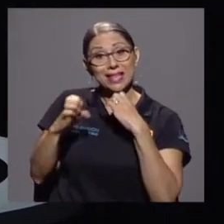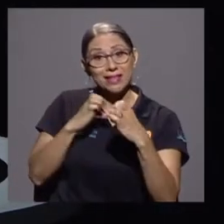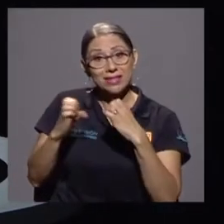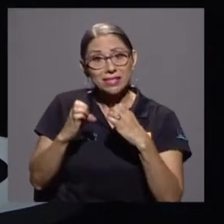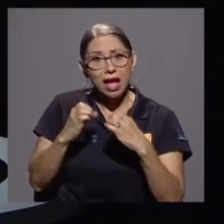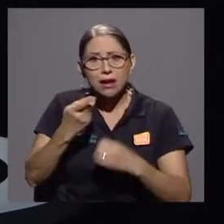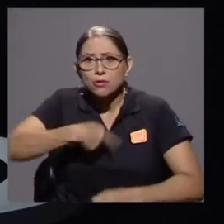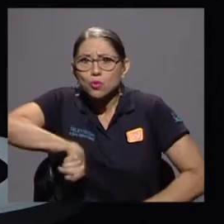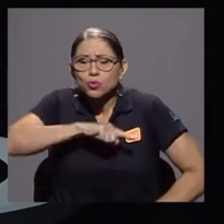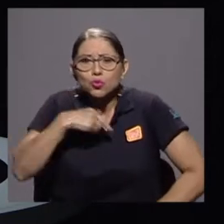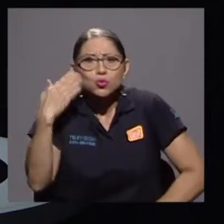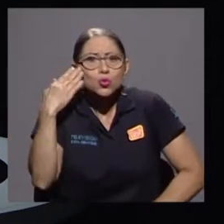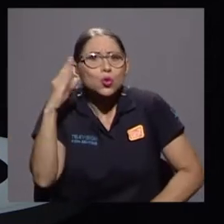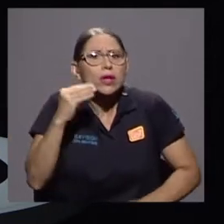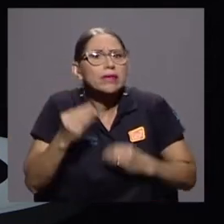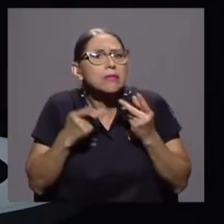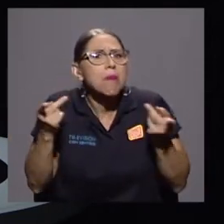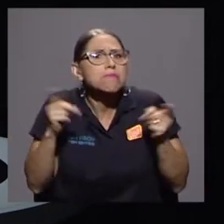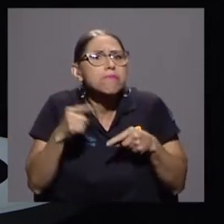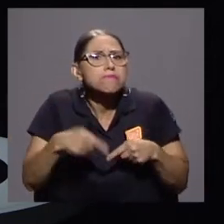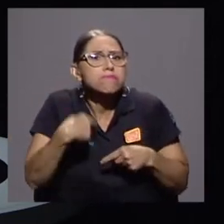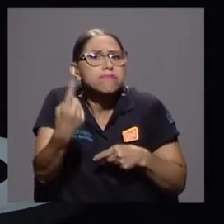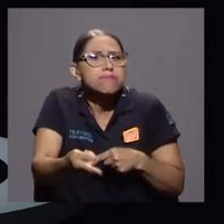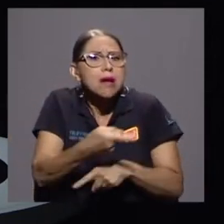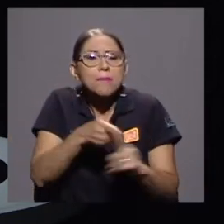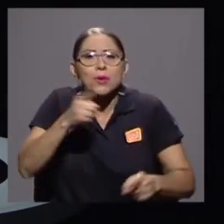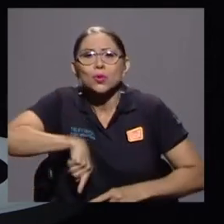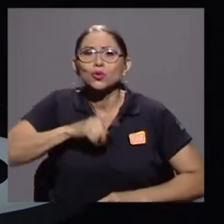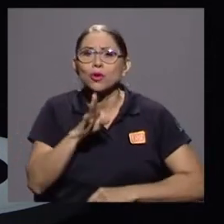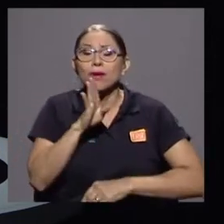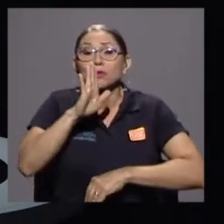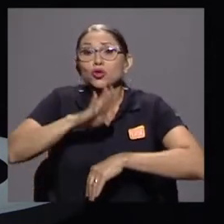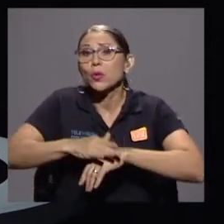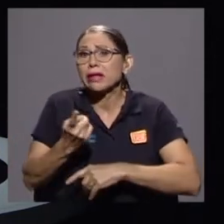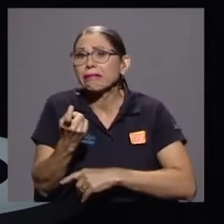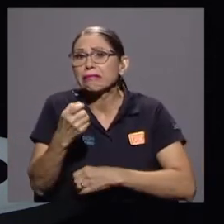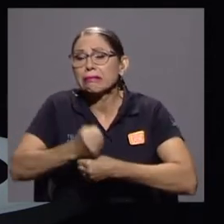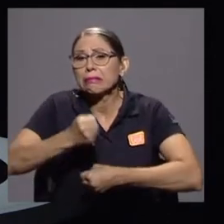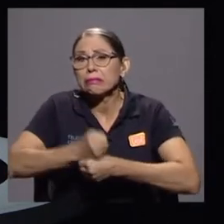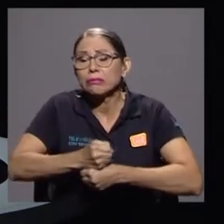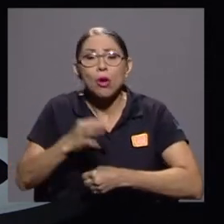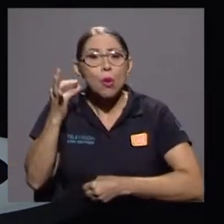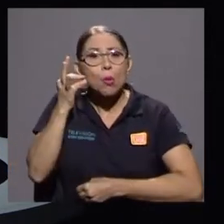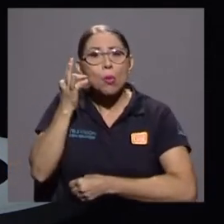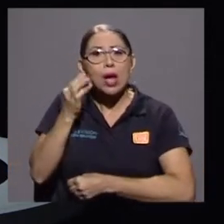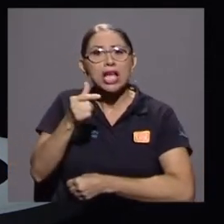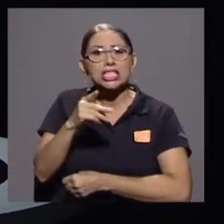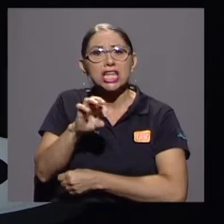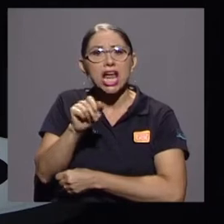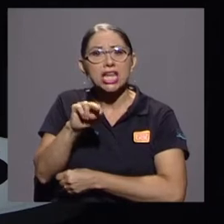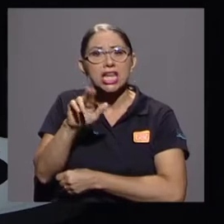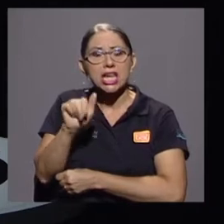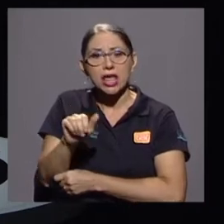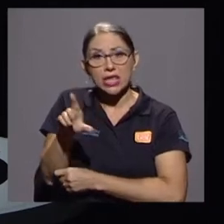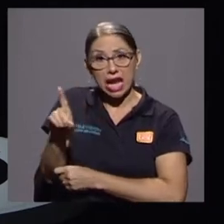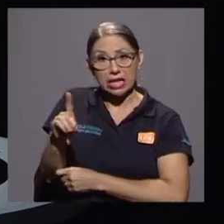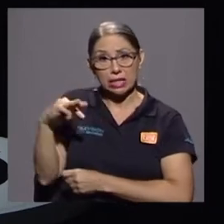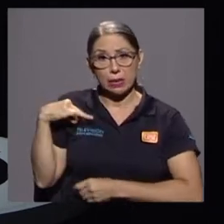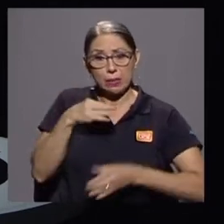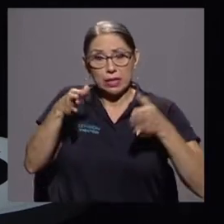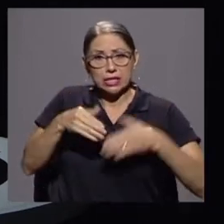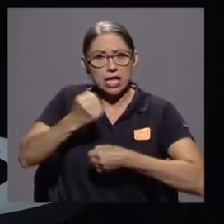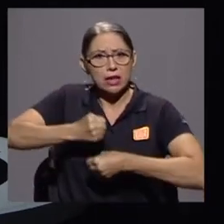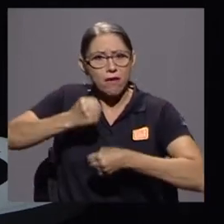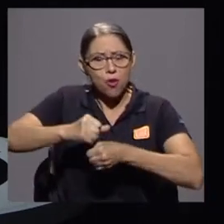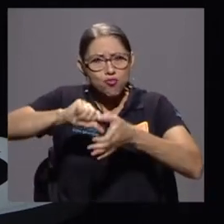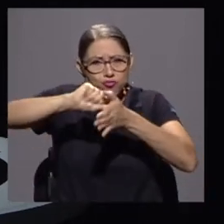una idea de lo que se venía, pero hablamos del desempleo y ahí, doña Yanina Dinarte, la ministra de Trabajo, fue muy